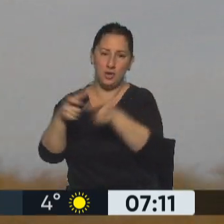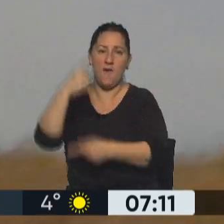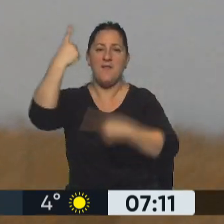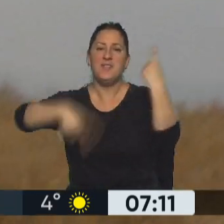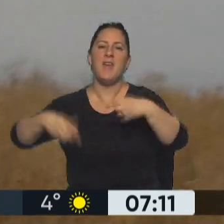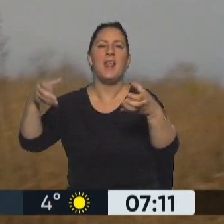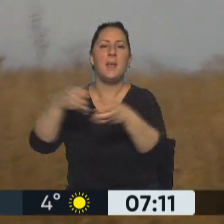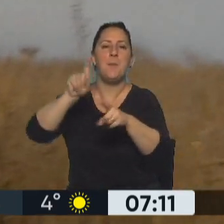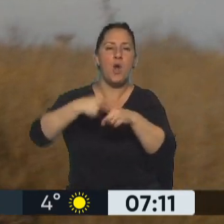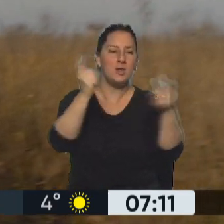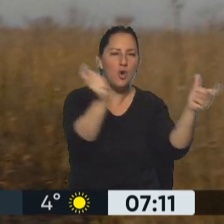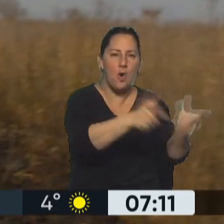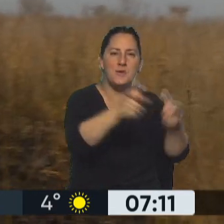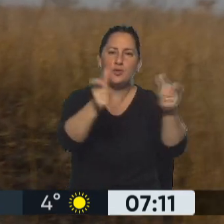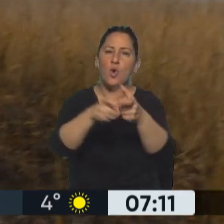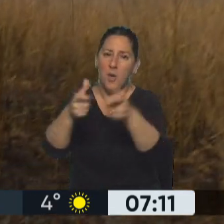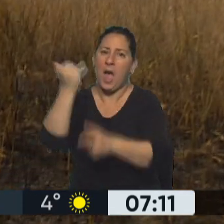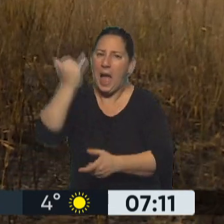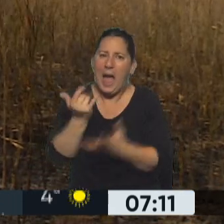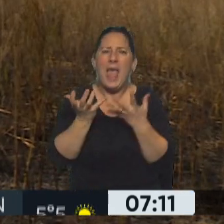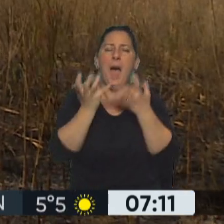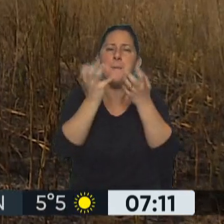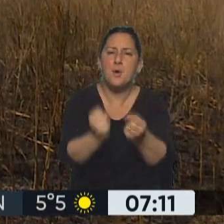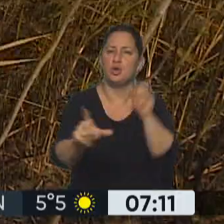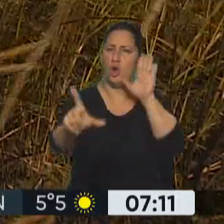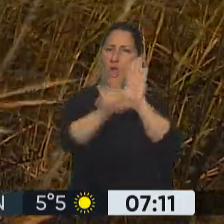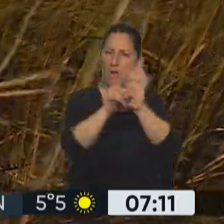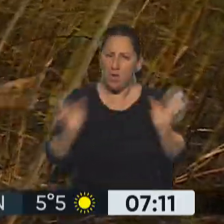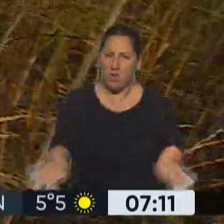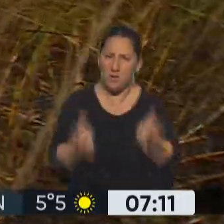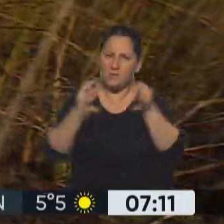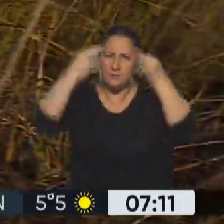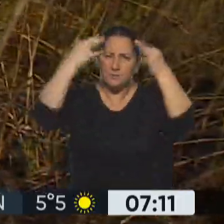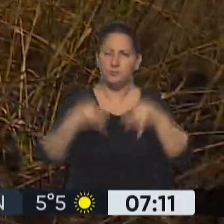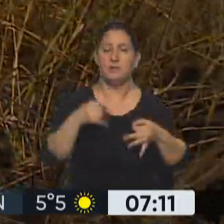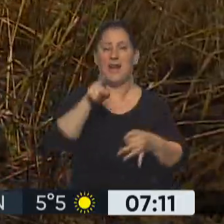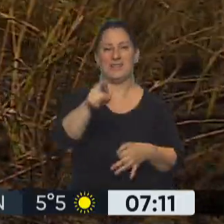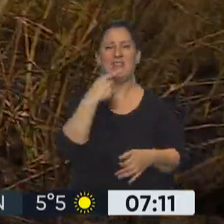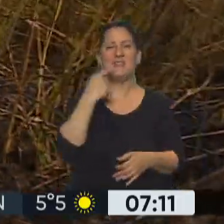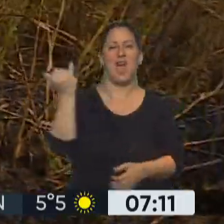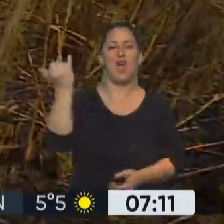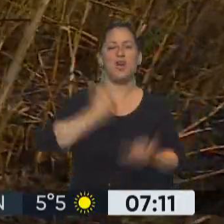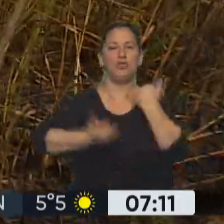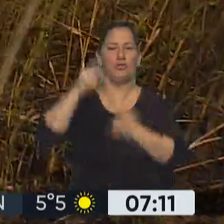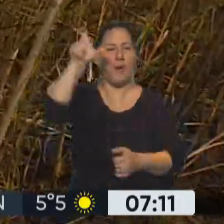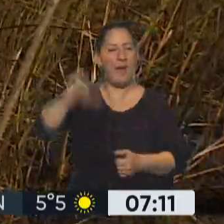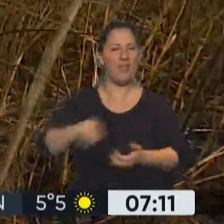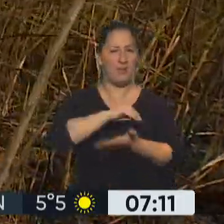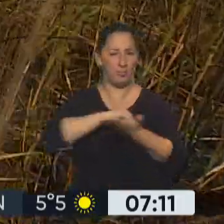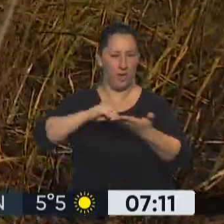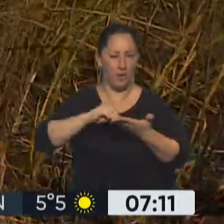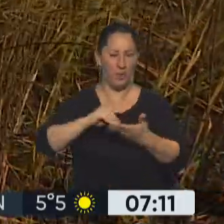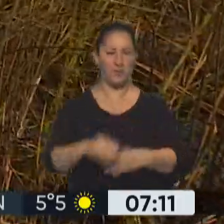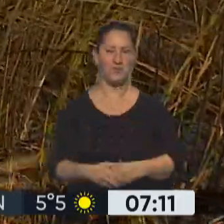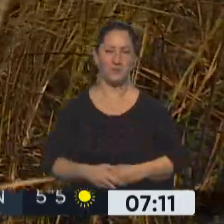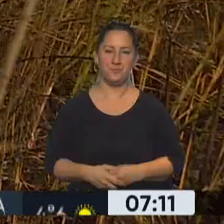bloques señalan que hay un amplio respaldo para impulsar una ley definitiva y esto nos decía justamente un diputado. Vamos a